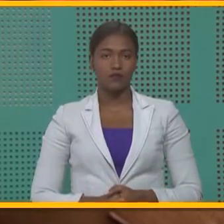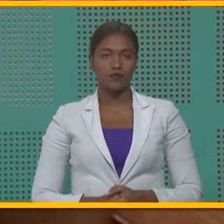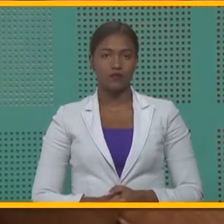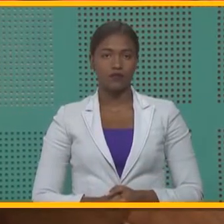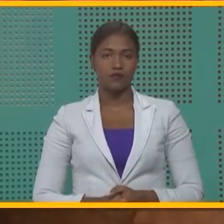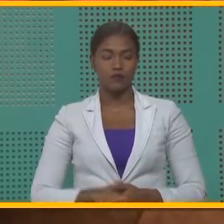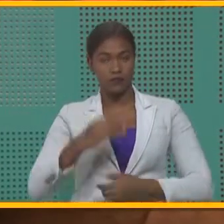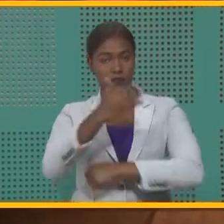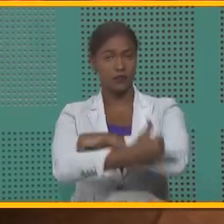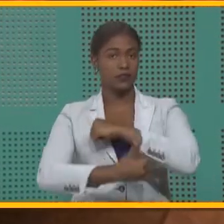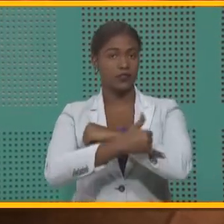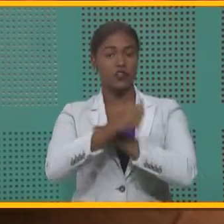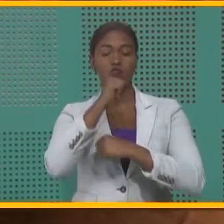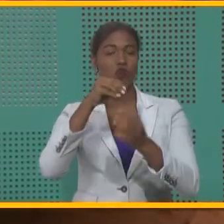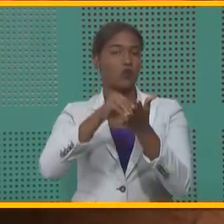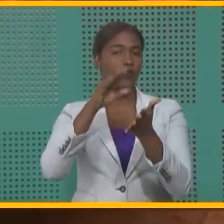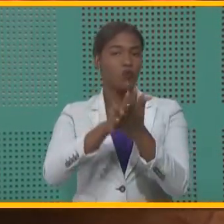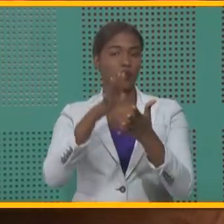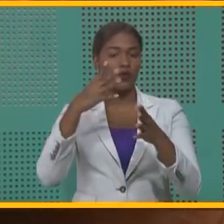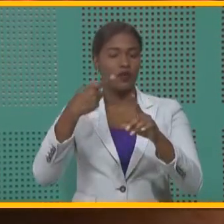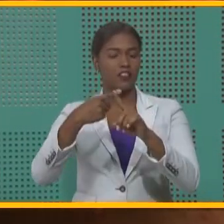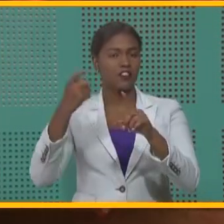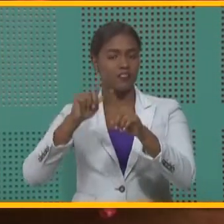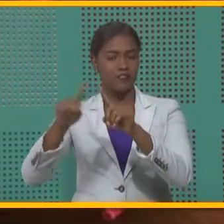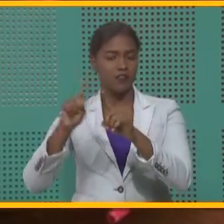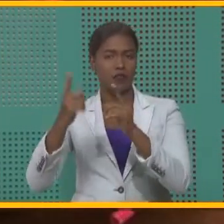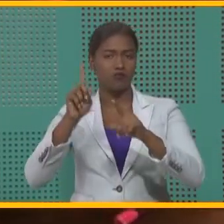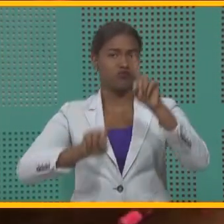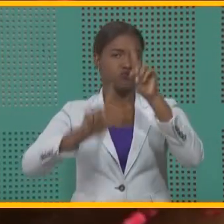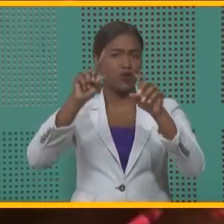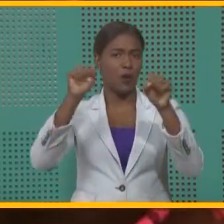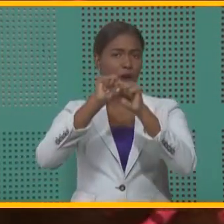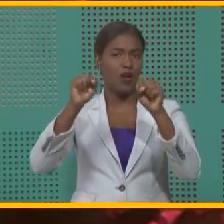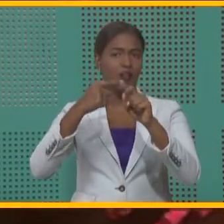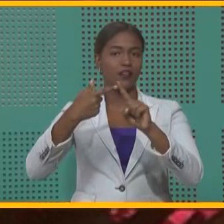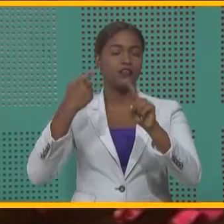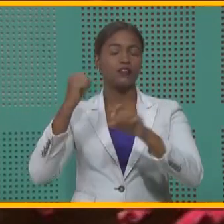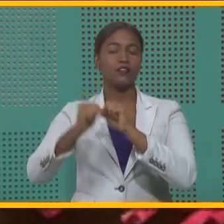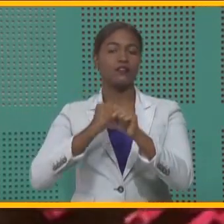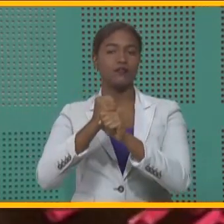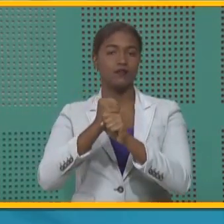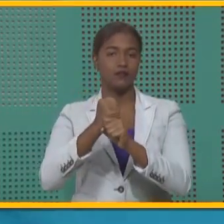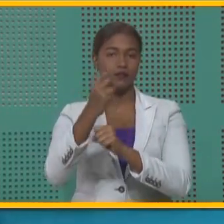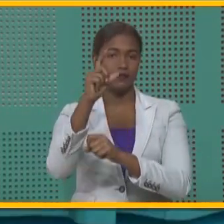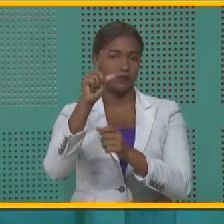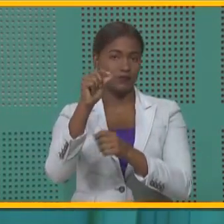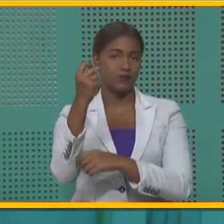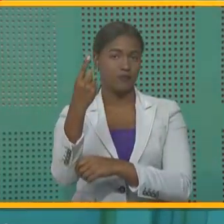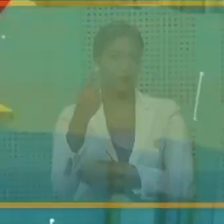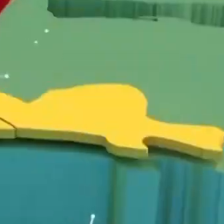El país no registra lesionados por fuegos artificiales desde el año 2011.